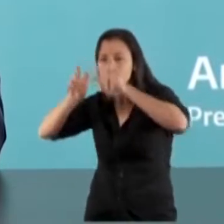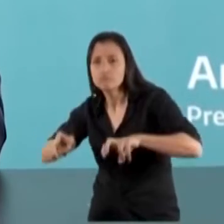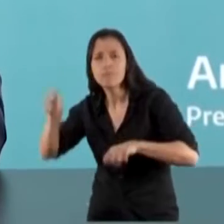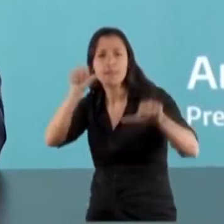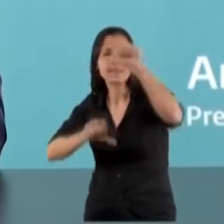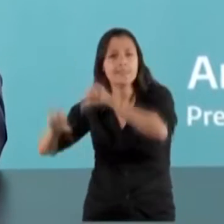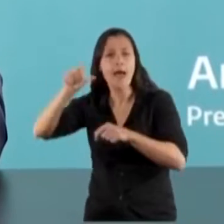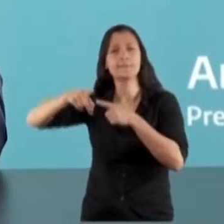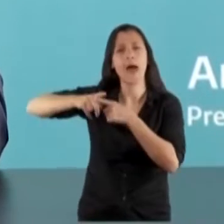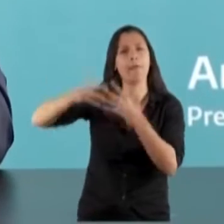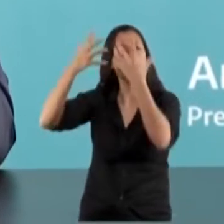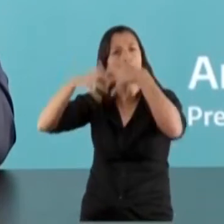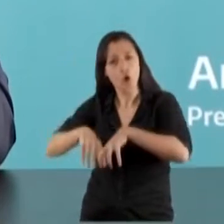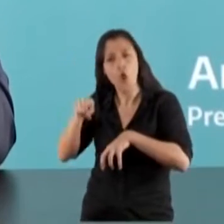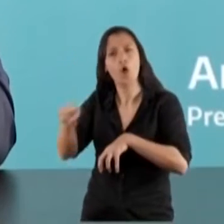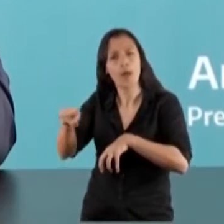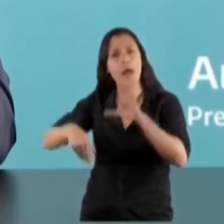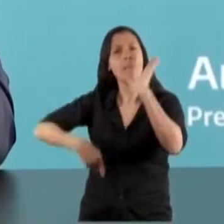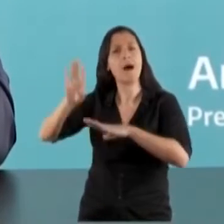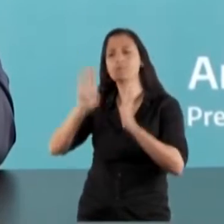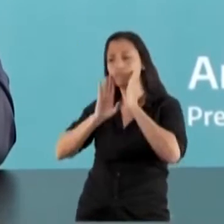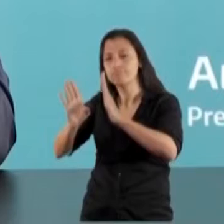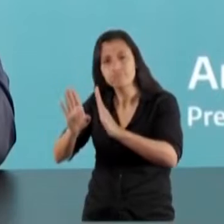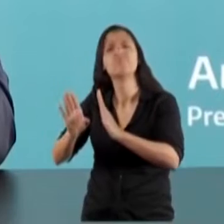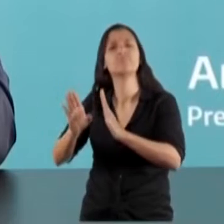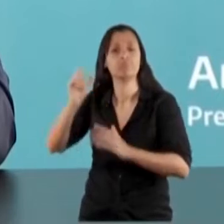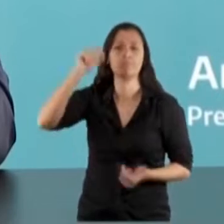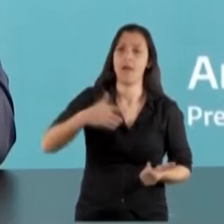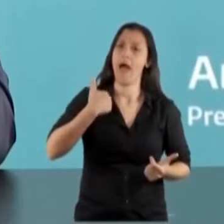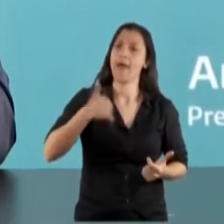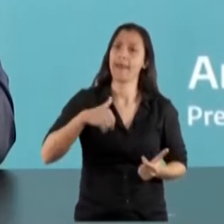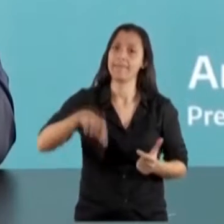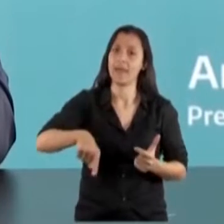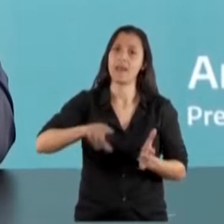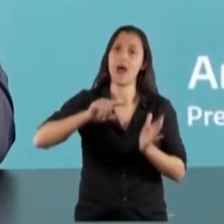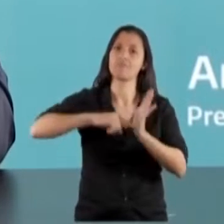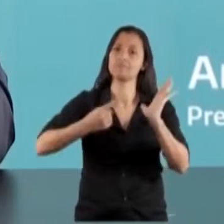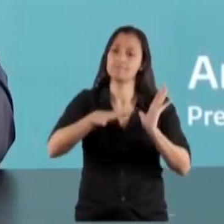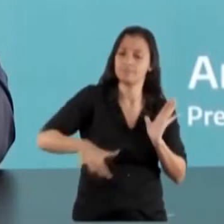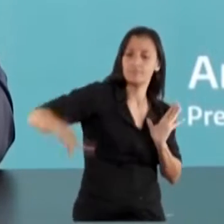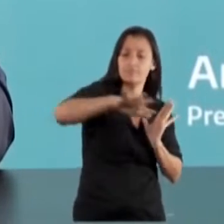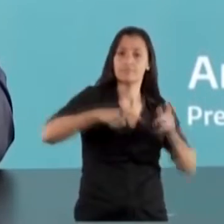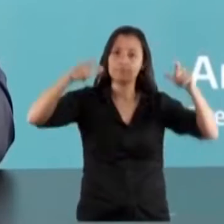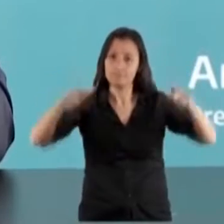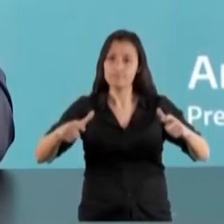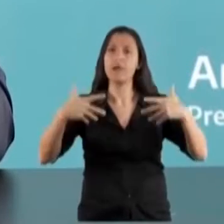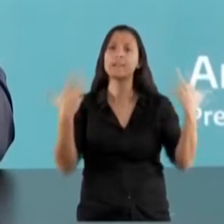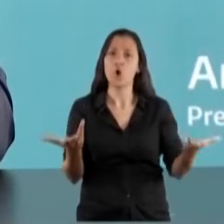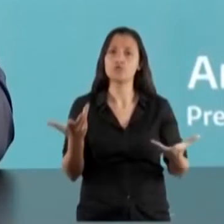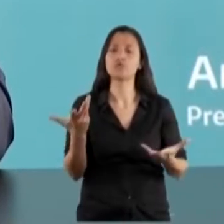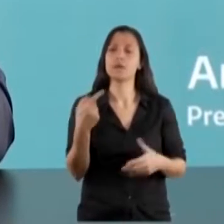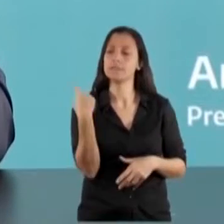y la tecnología está concentrada en el centro de la Argentina. Y esto tiene que ver con